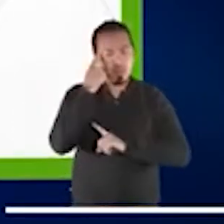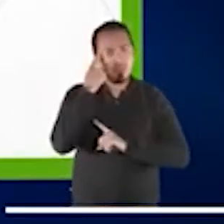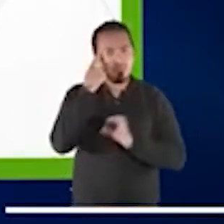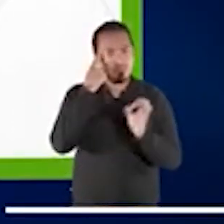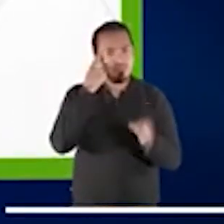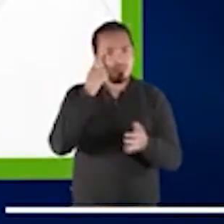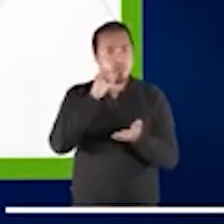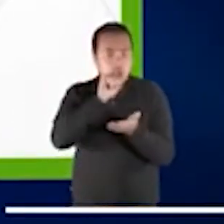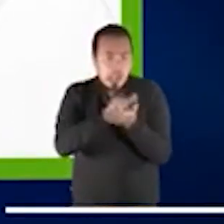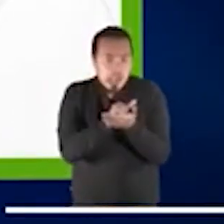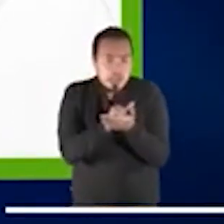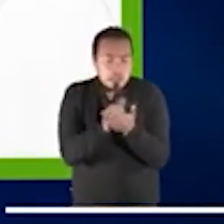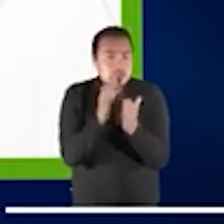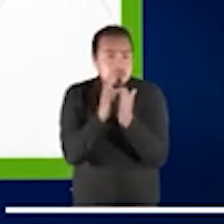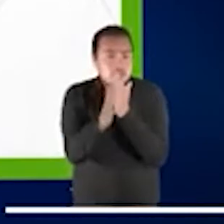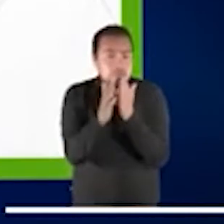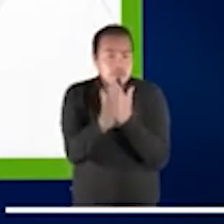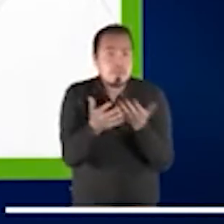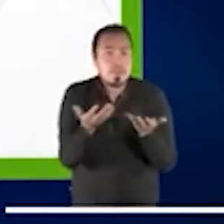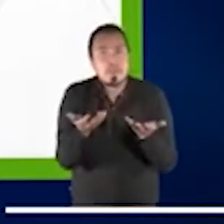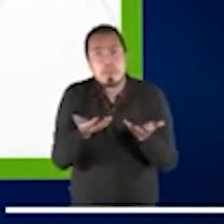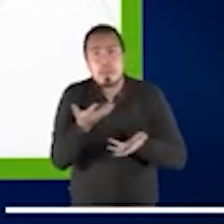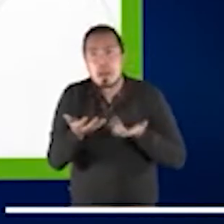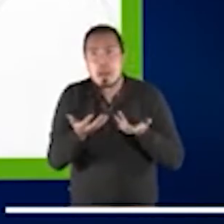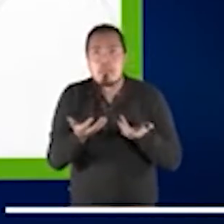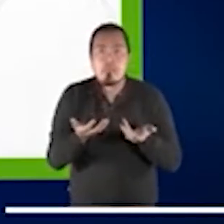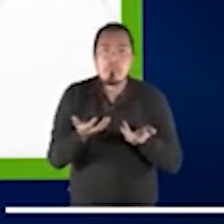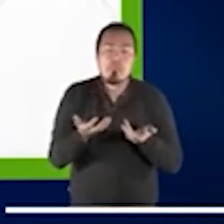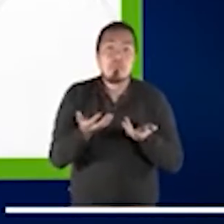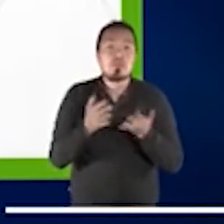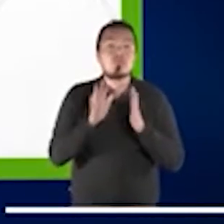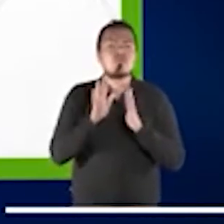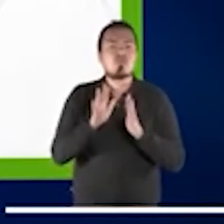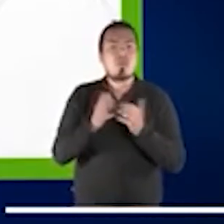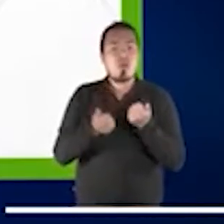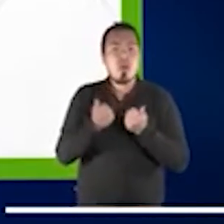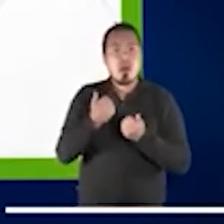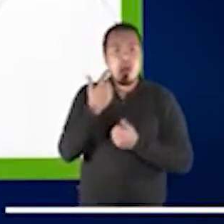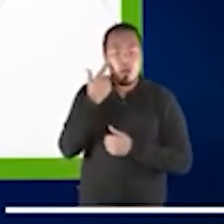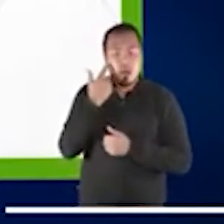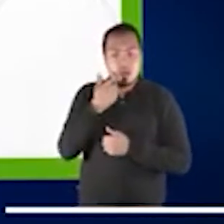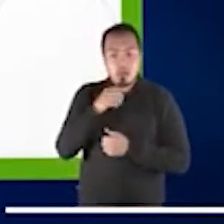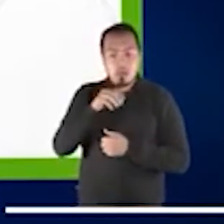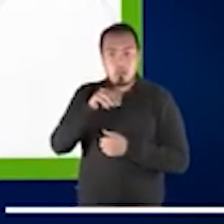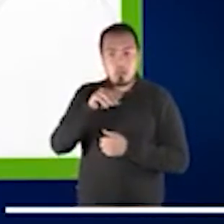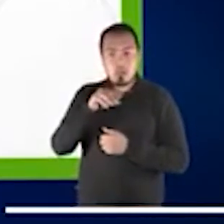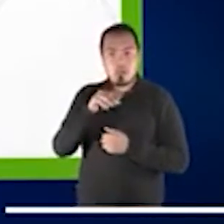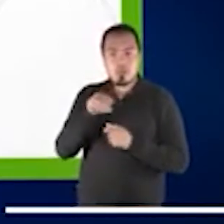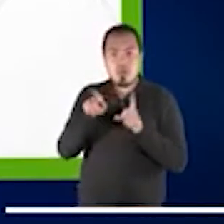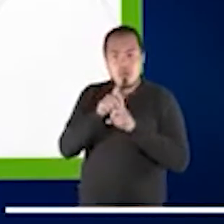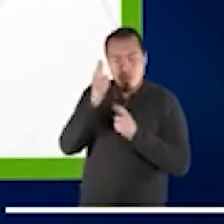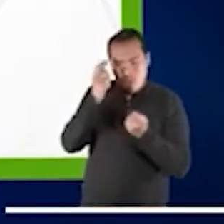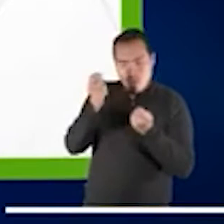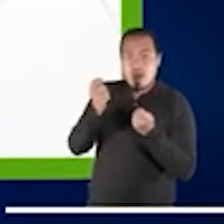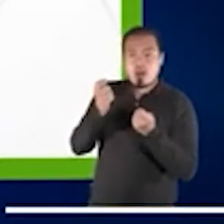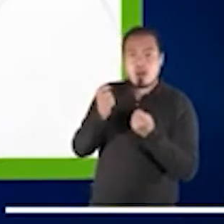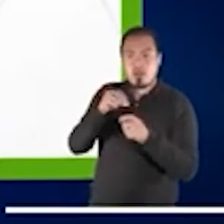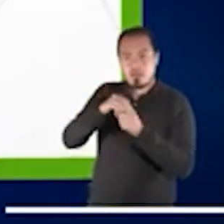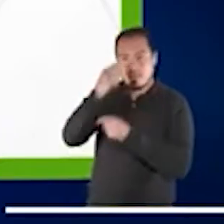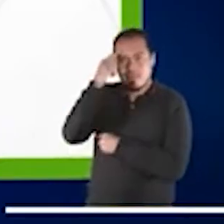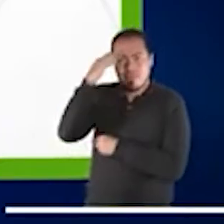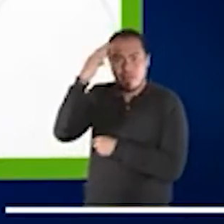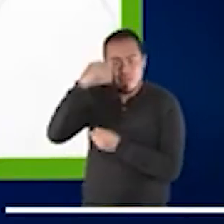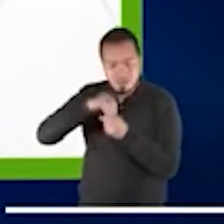en las medidas o al menos la filosofía restaurativa